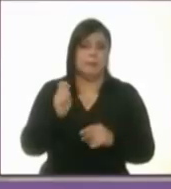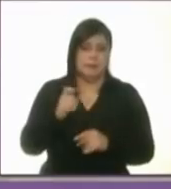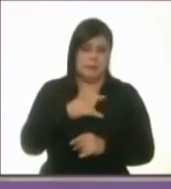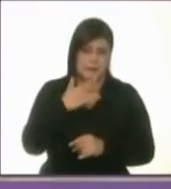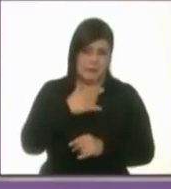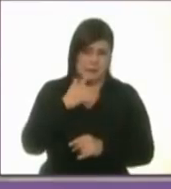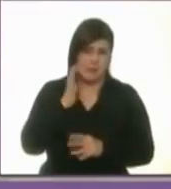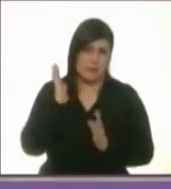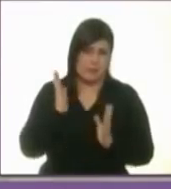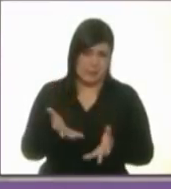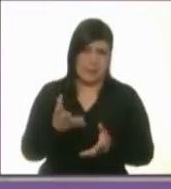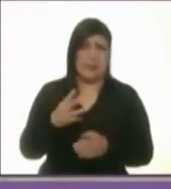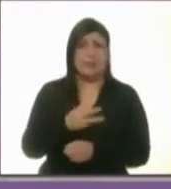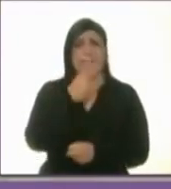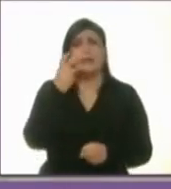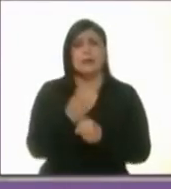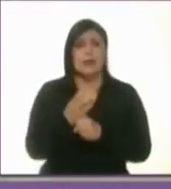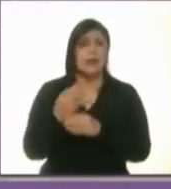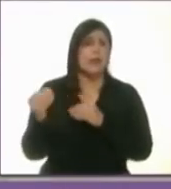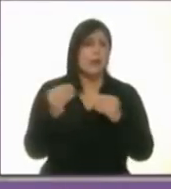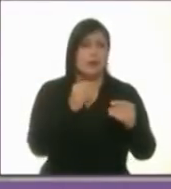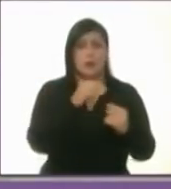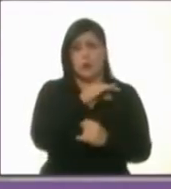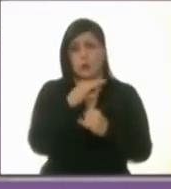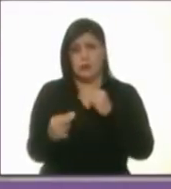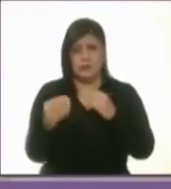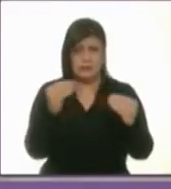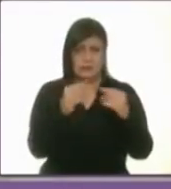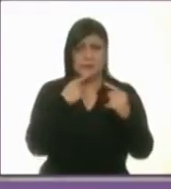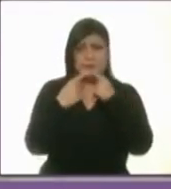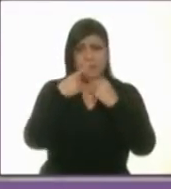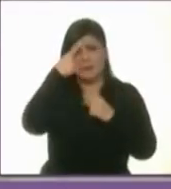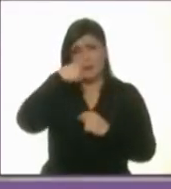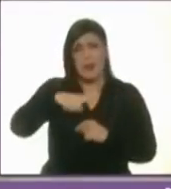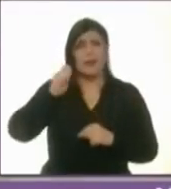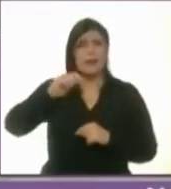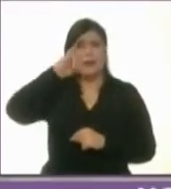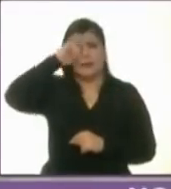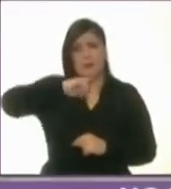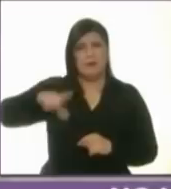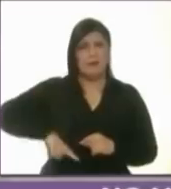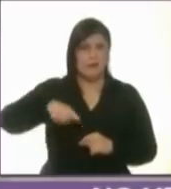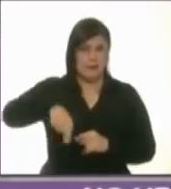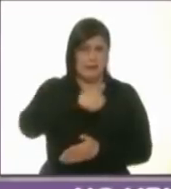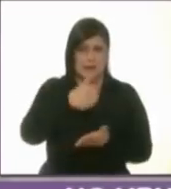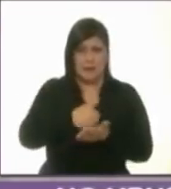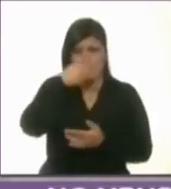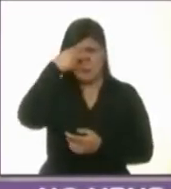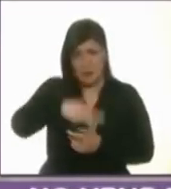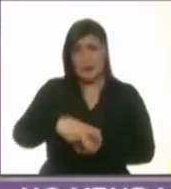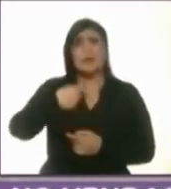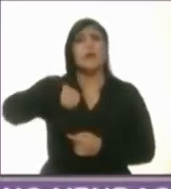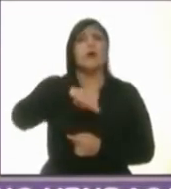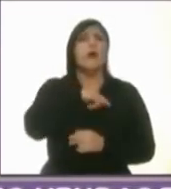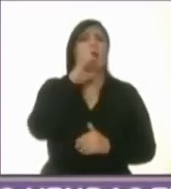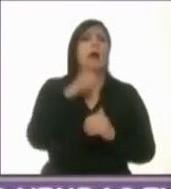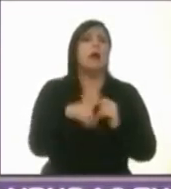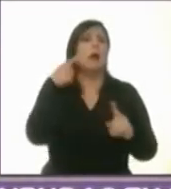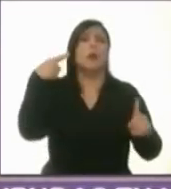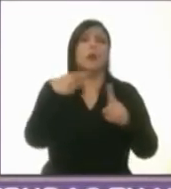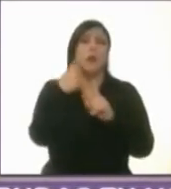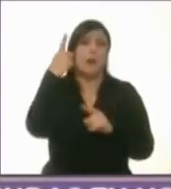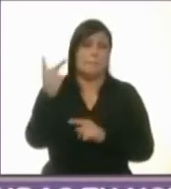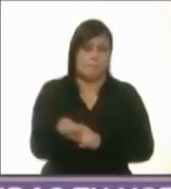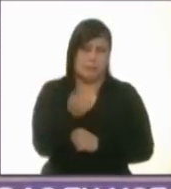que cerramos este tercer y último debate por la jefatura de gobierno de la Ciudad de México. Lo vamos a concluir con una pregunta